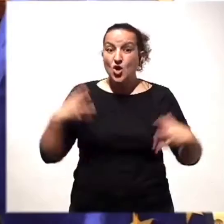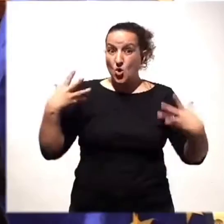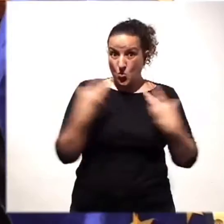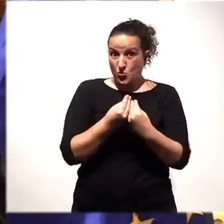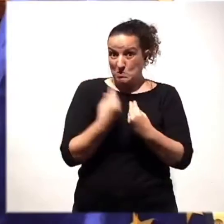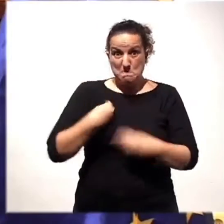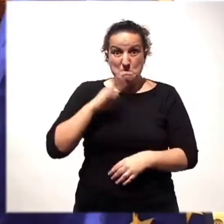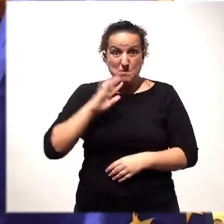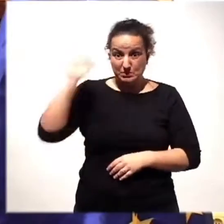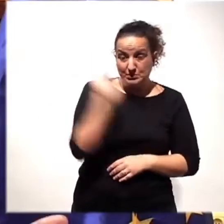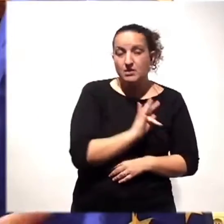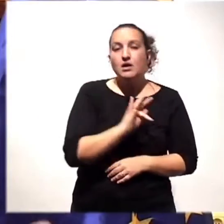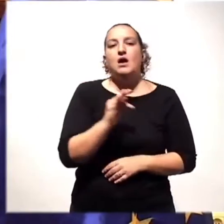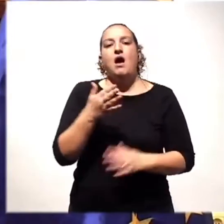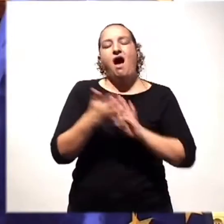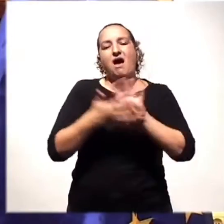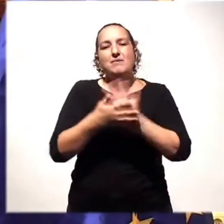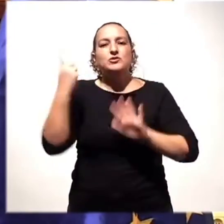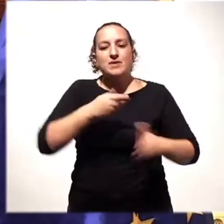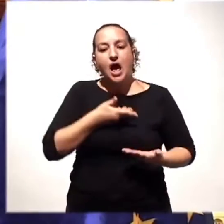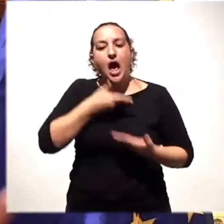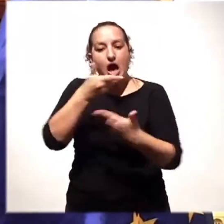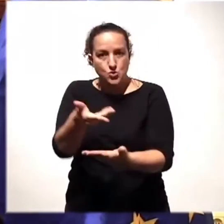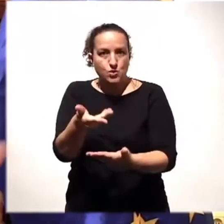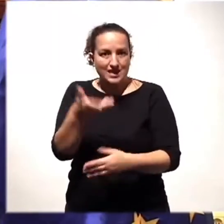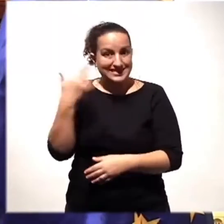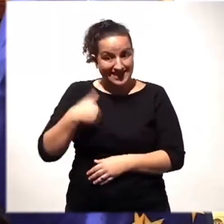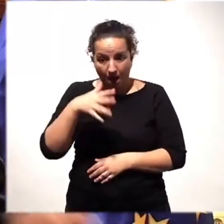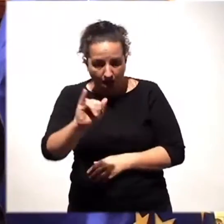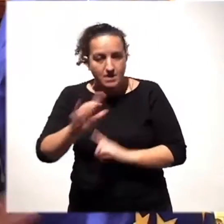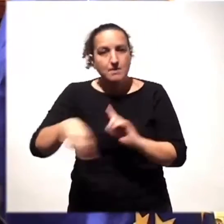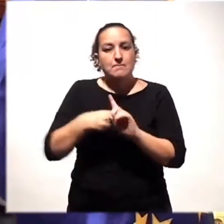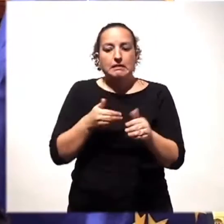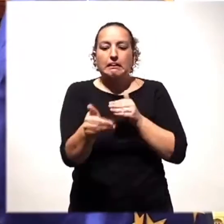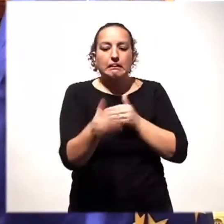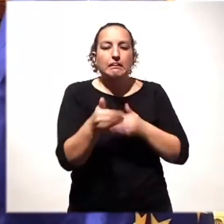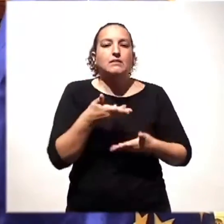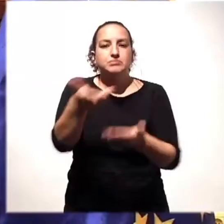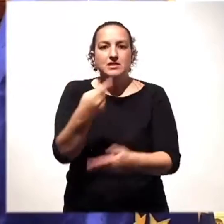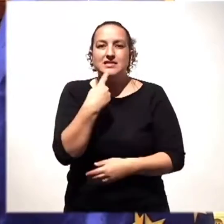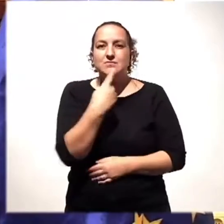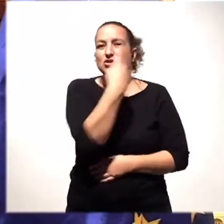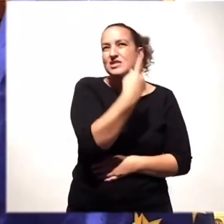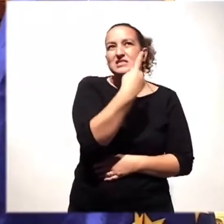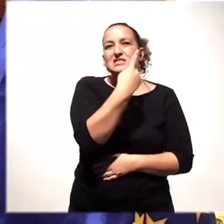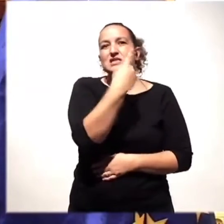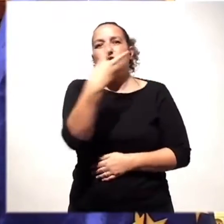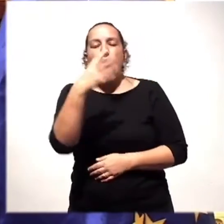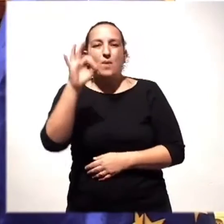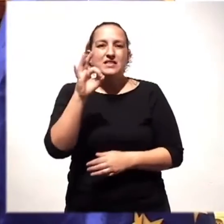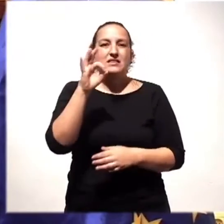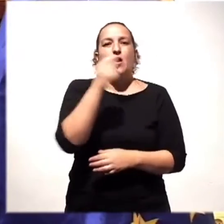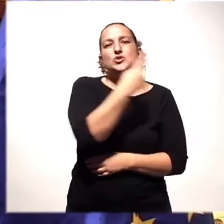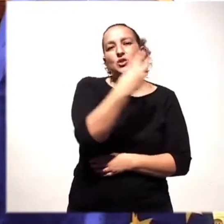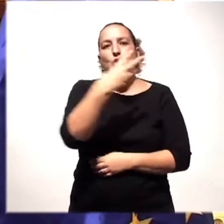Hemos hablado también de las ayudas que han llegado, de las que van a llegar, por eso cuantificamos lo que ha llegado ya por encima de los 120, 130 millones de